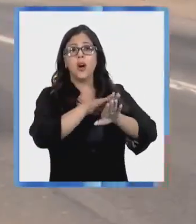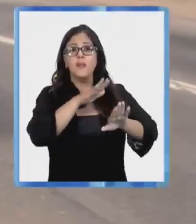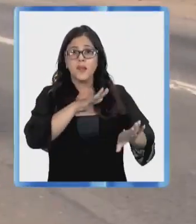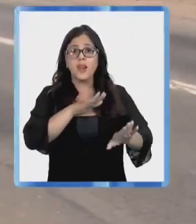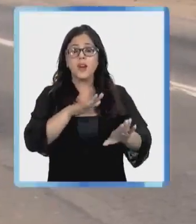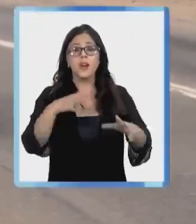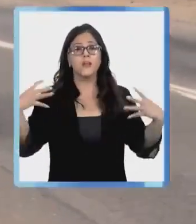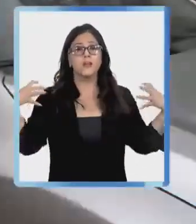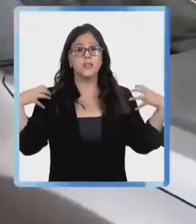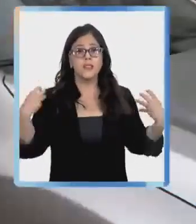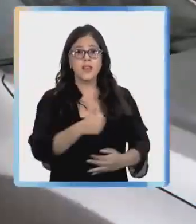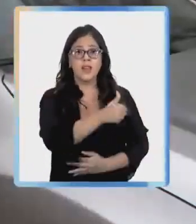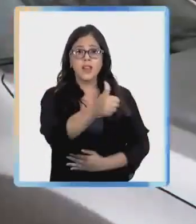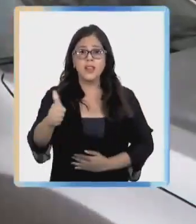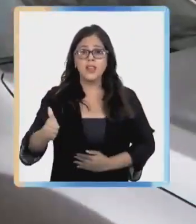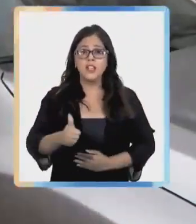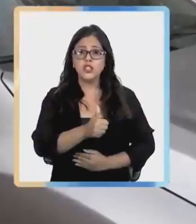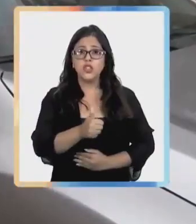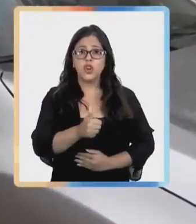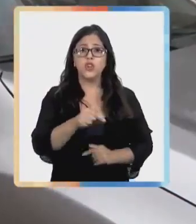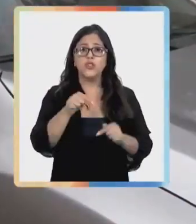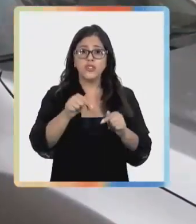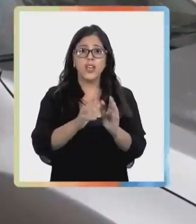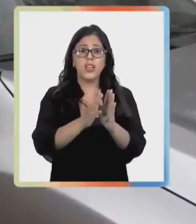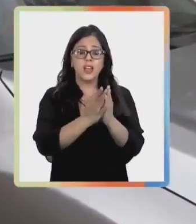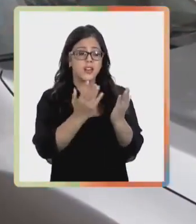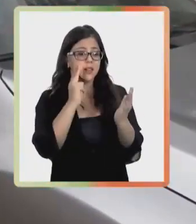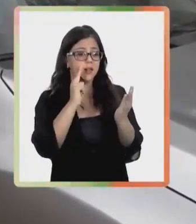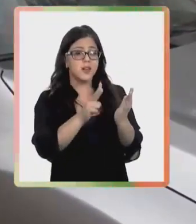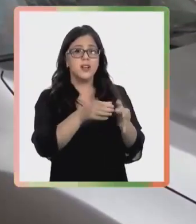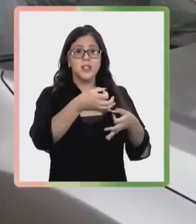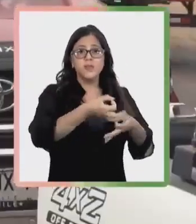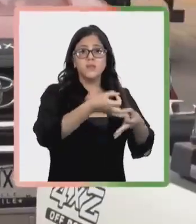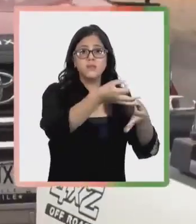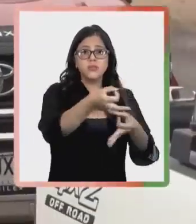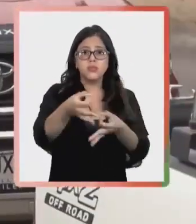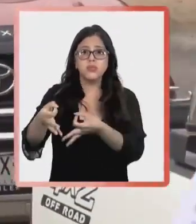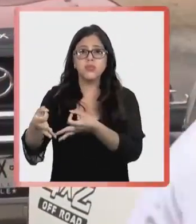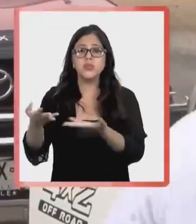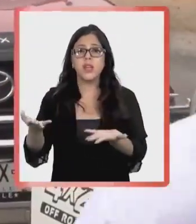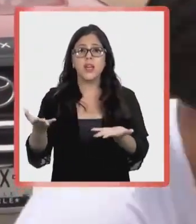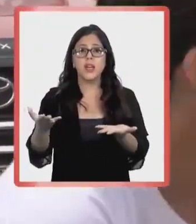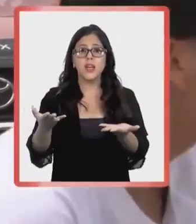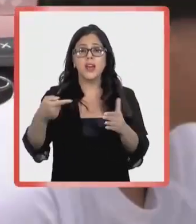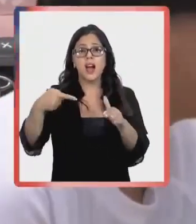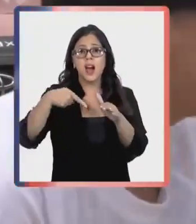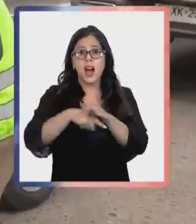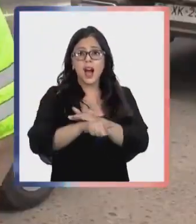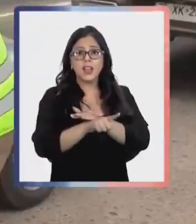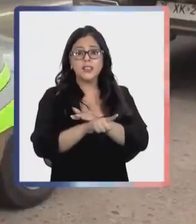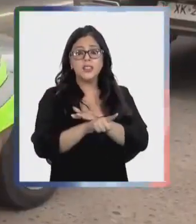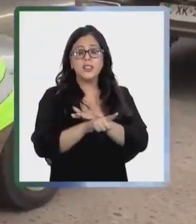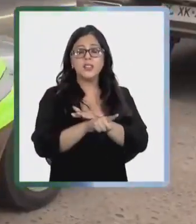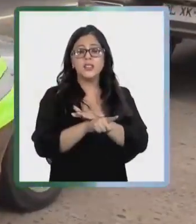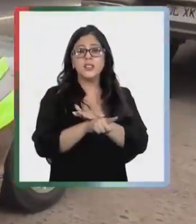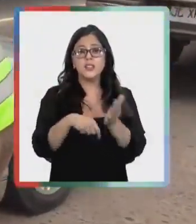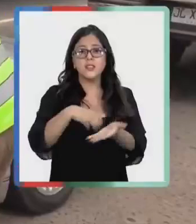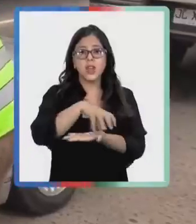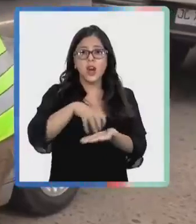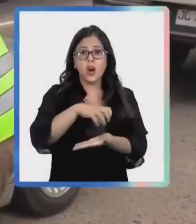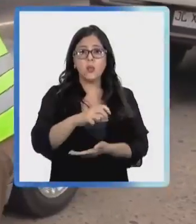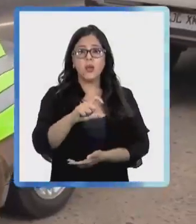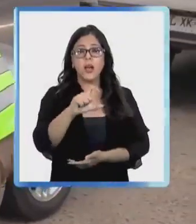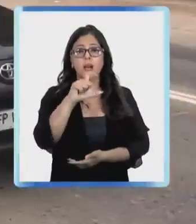una tarea de todos, remarcada por estos mensajes que fueron entregados en el principal ingreso a la comuna de Constitución,